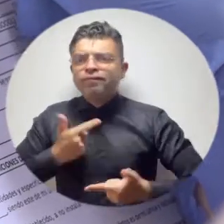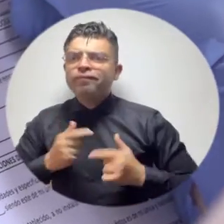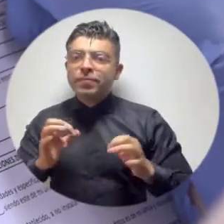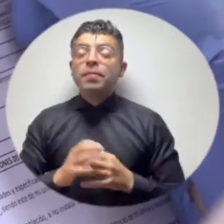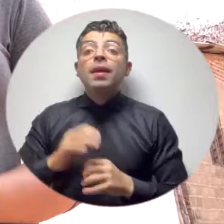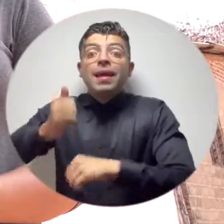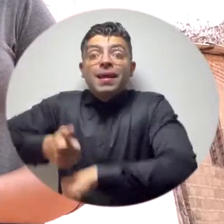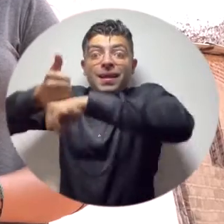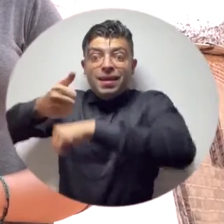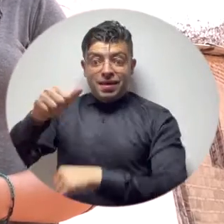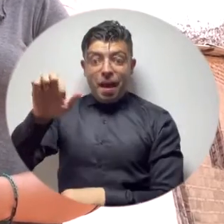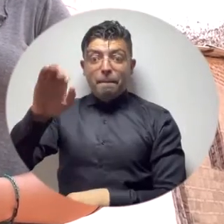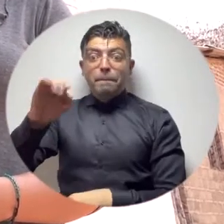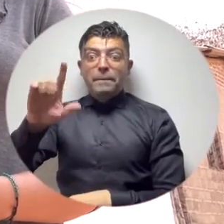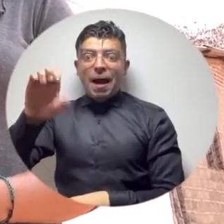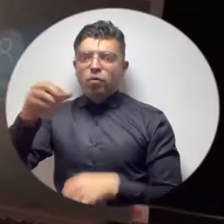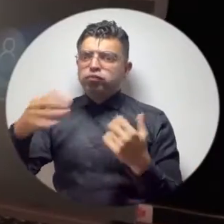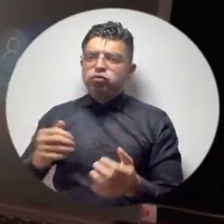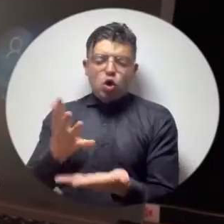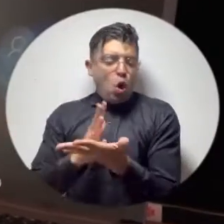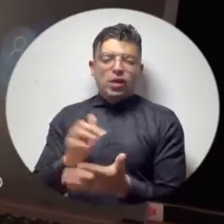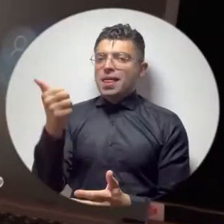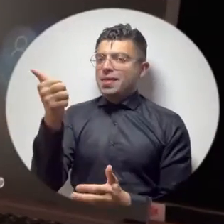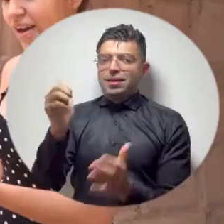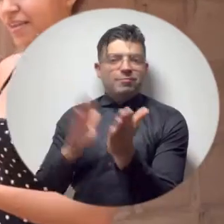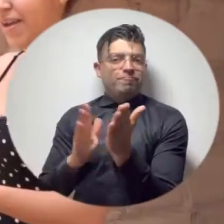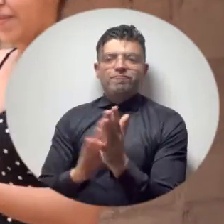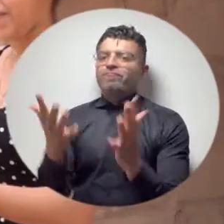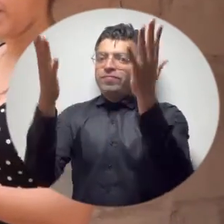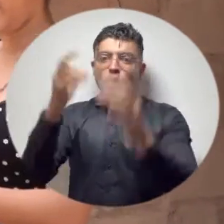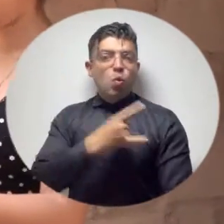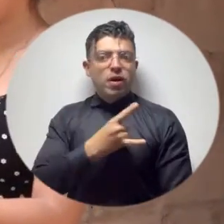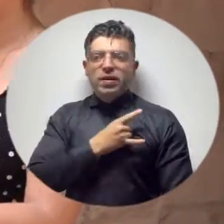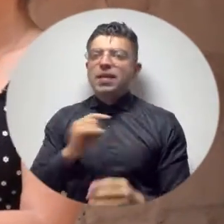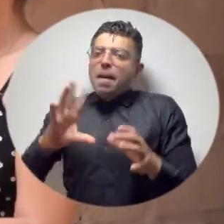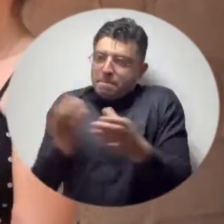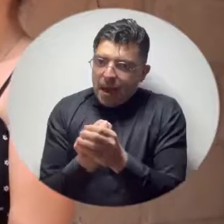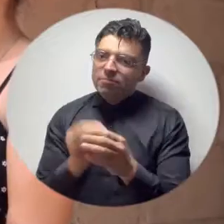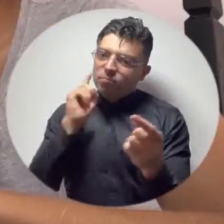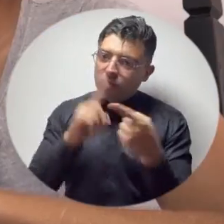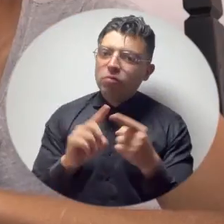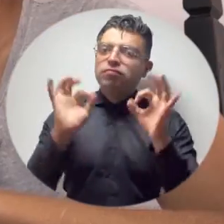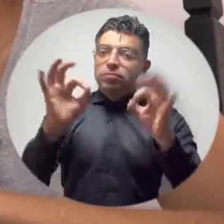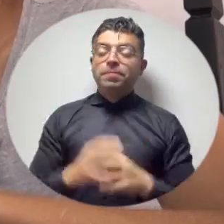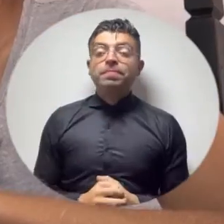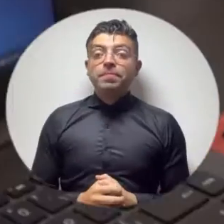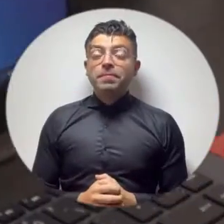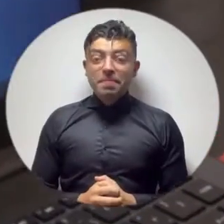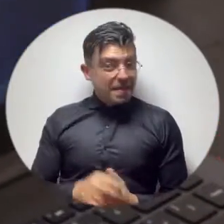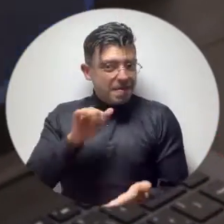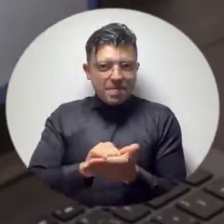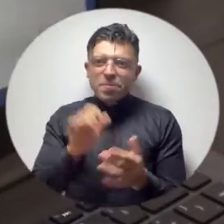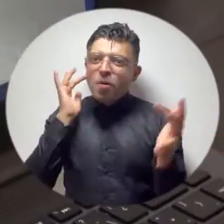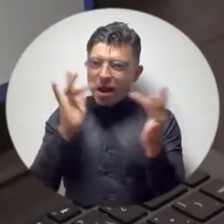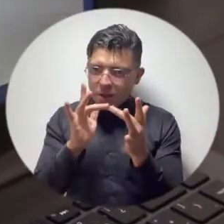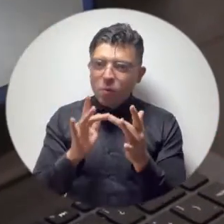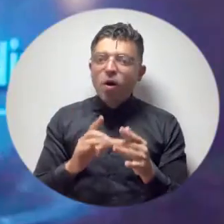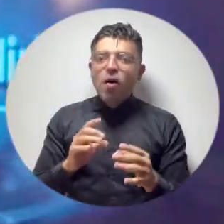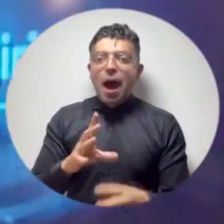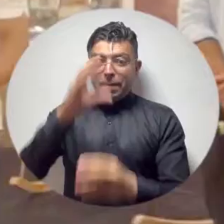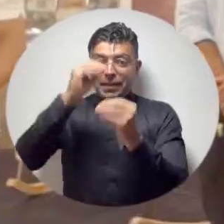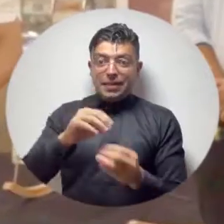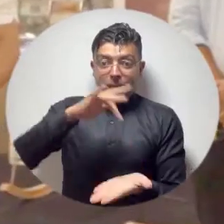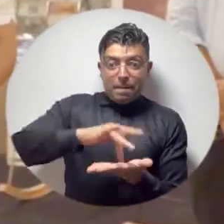Guerra Salazar la califico con un 10 por una universidad aún más incluyente e incubadora. En la misma línea de aprendizaje híbrido se premió la